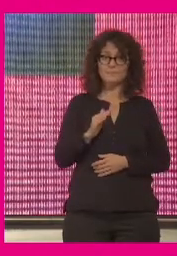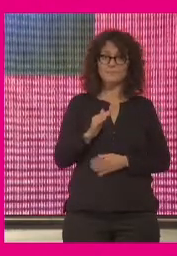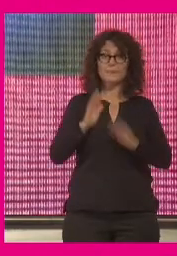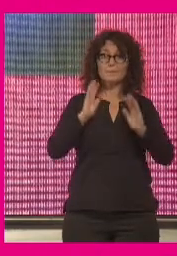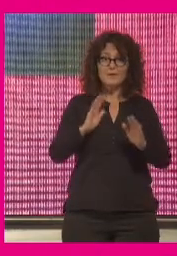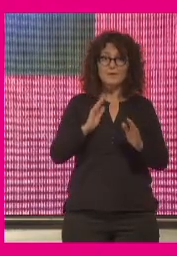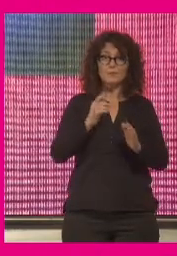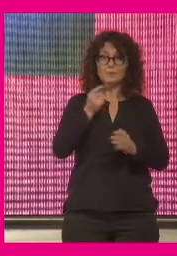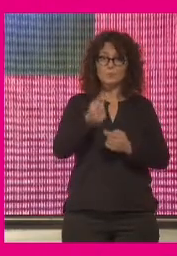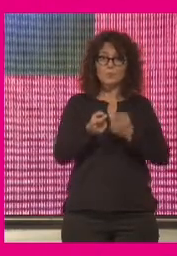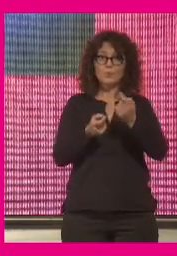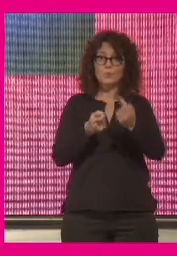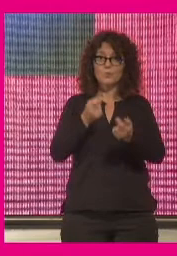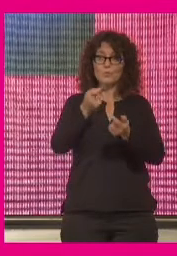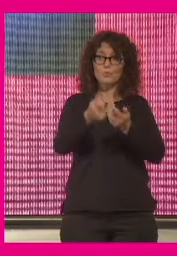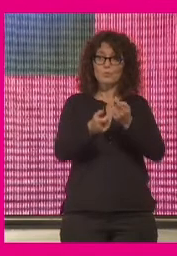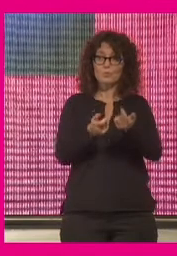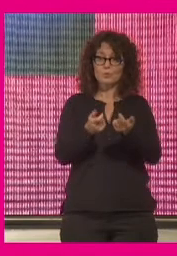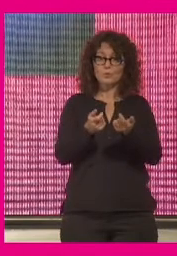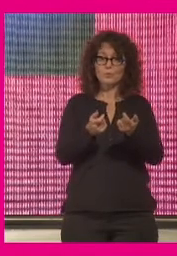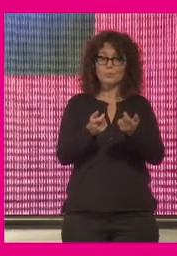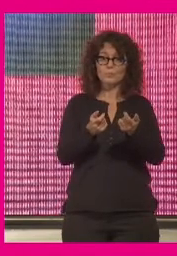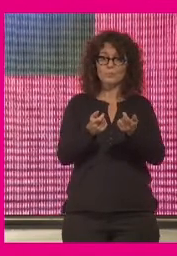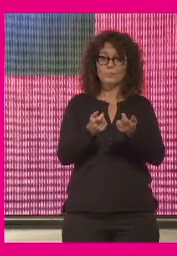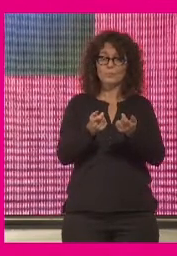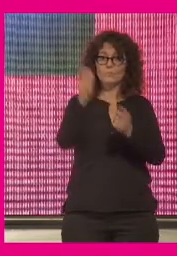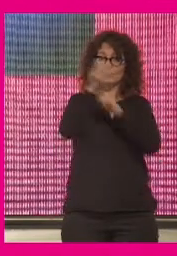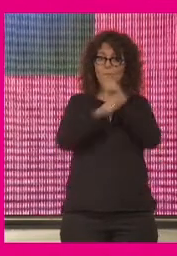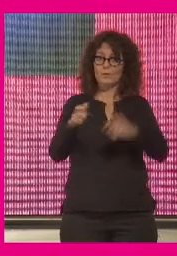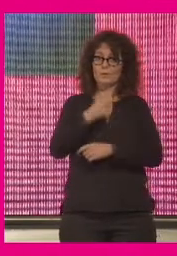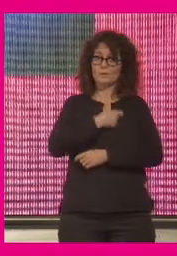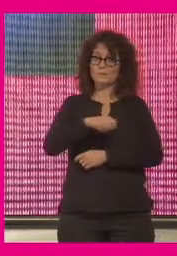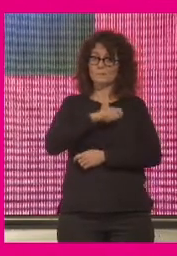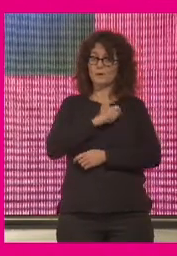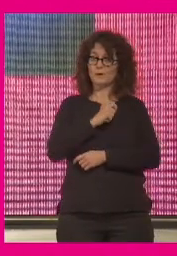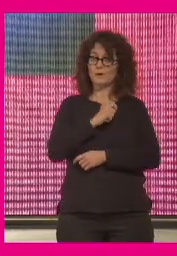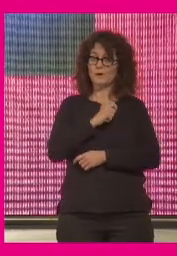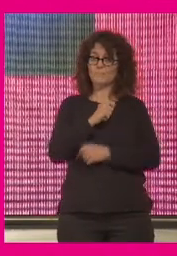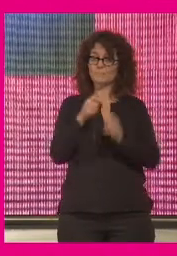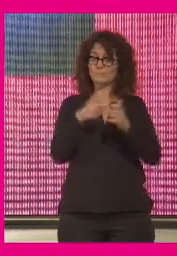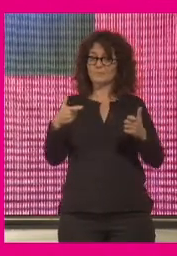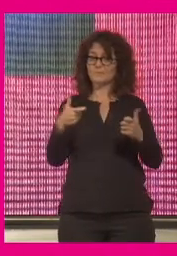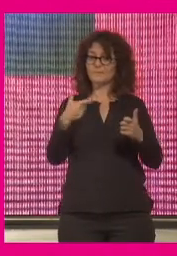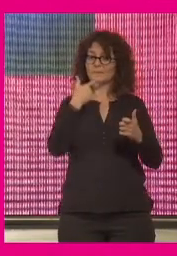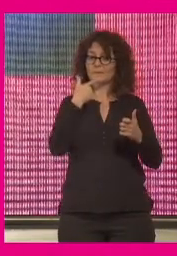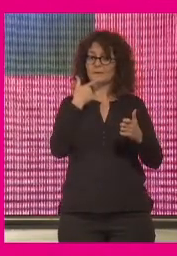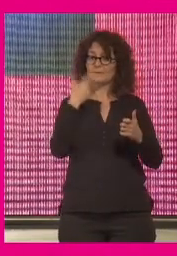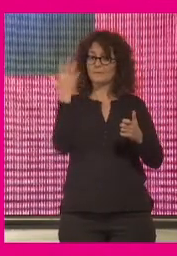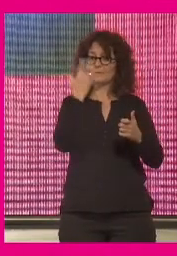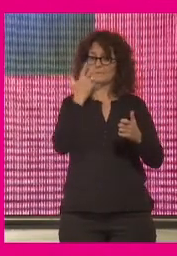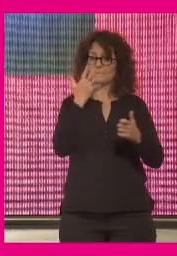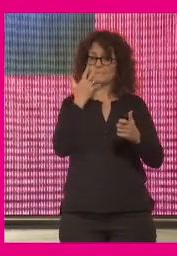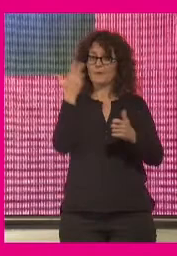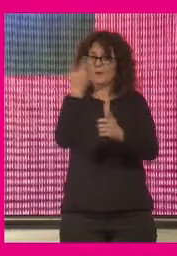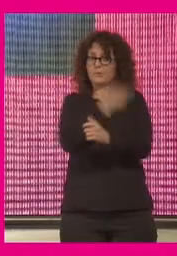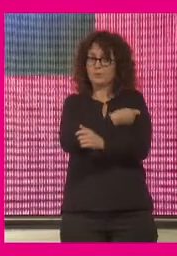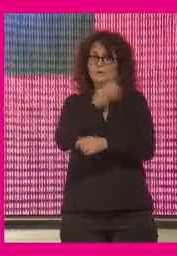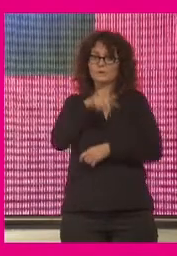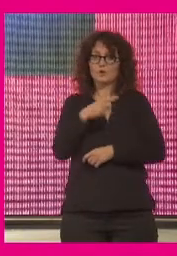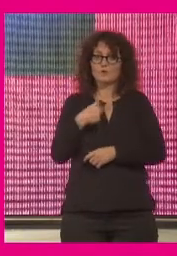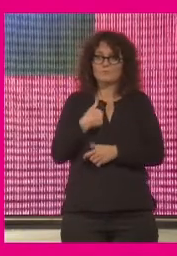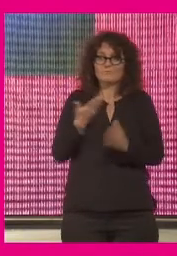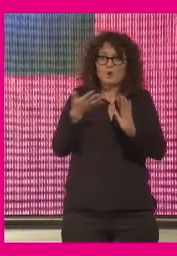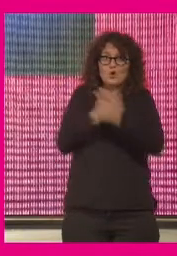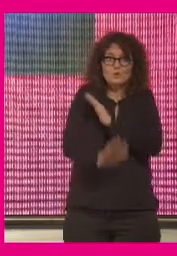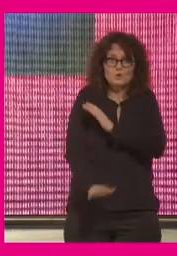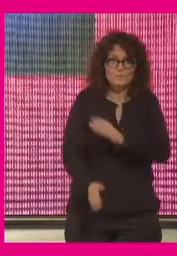progresivamente cada vez hay un porcentaje mayor de la población española que dice que no tiene claro que se quiera vacunar ¿cómo se explica